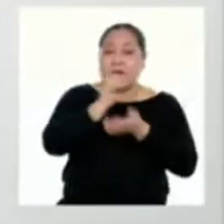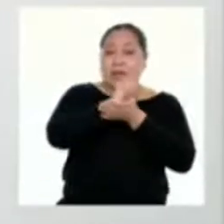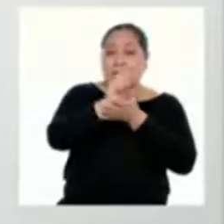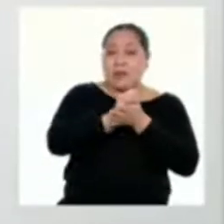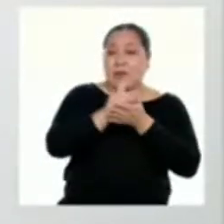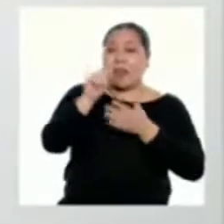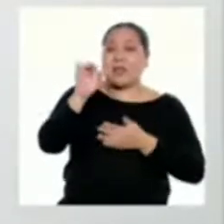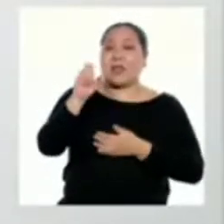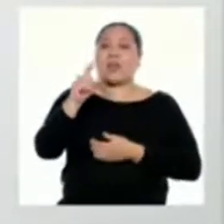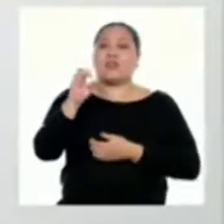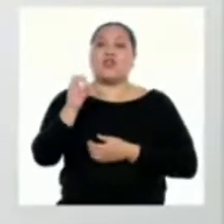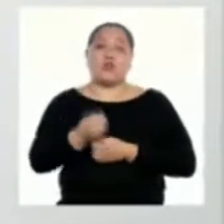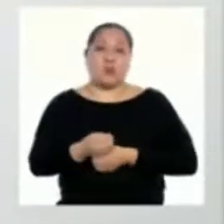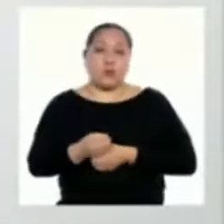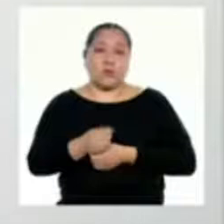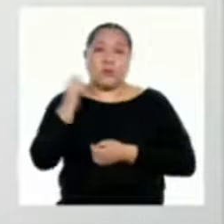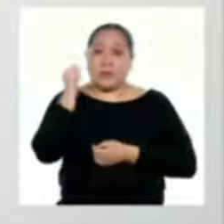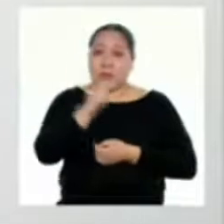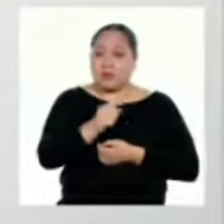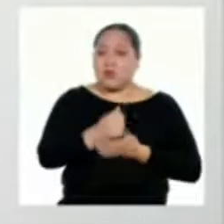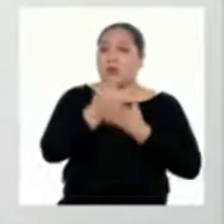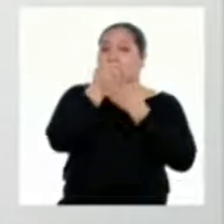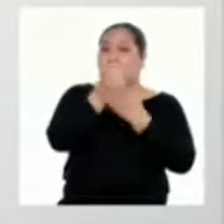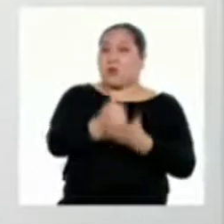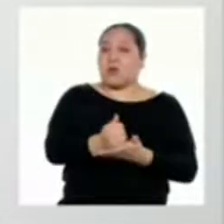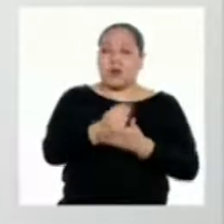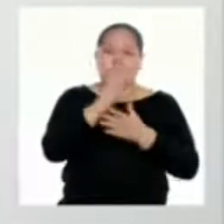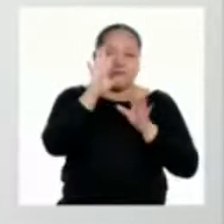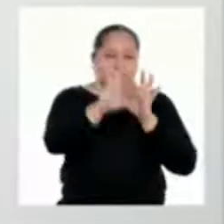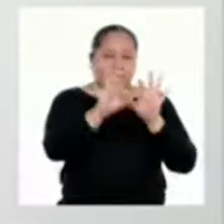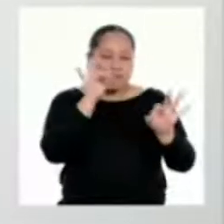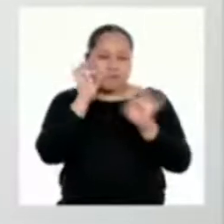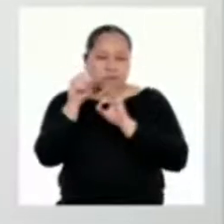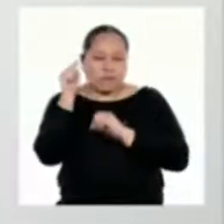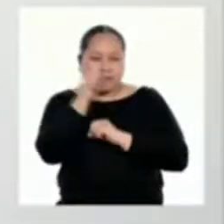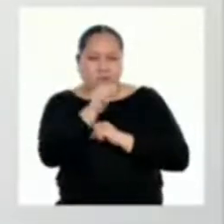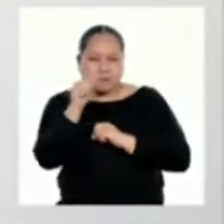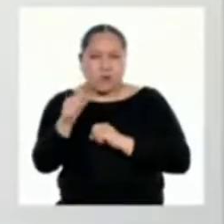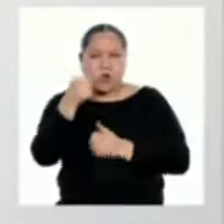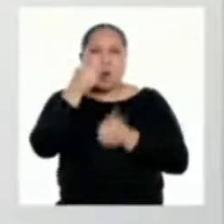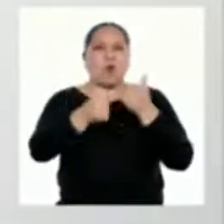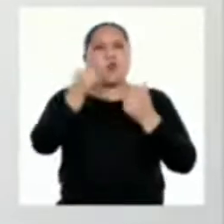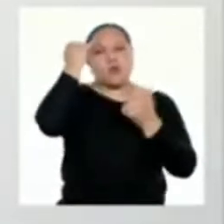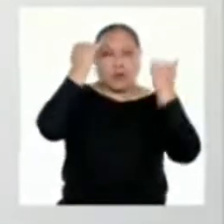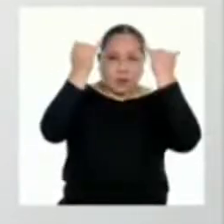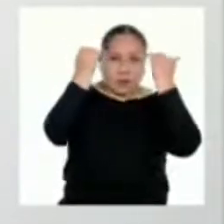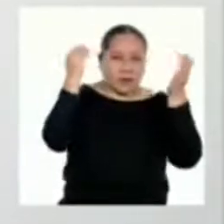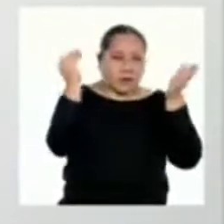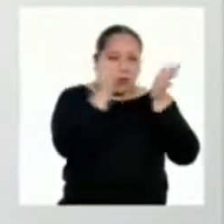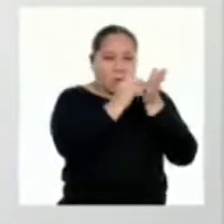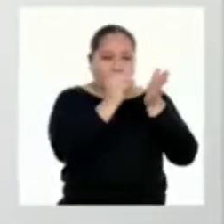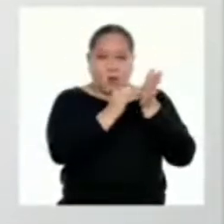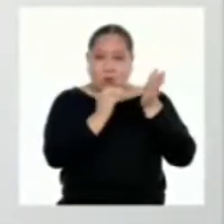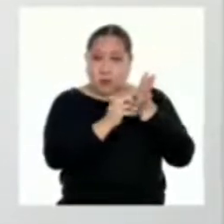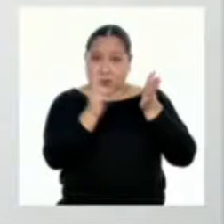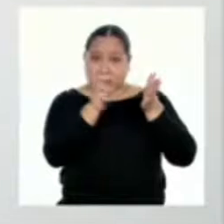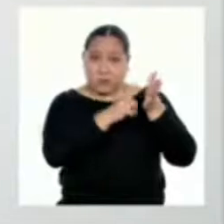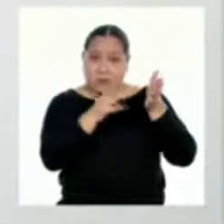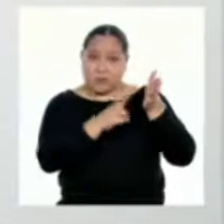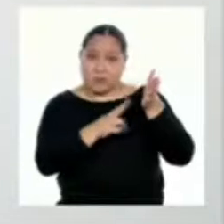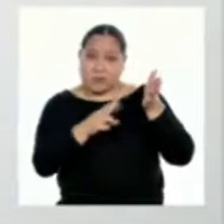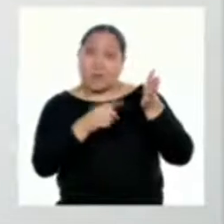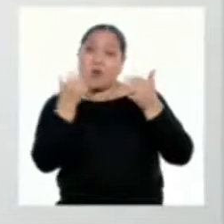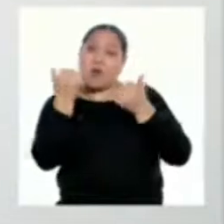argumentativo. Esto nos ayudará a identificar qué ideas presentes en los textos que leeremos hoy